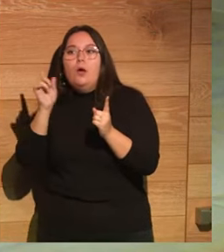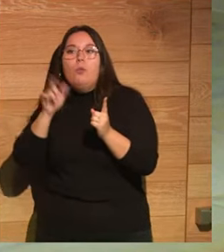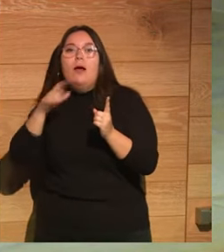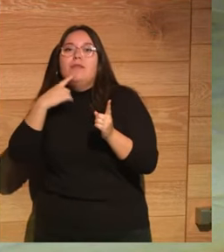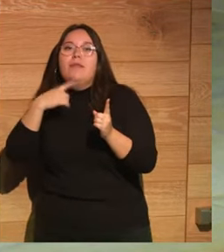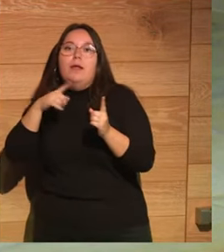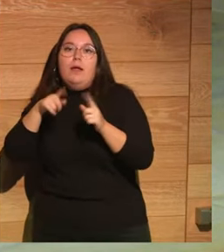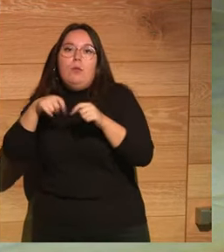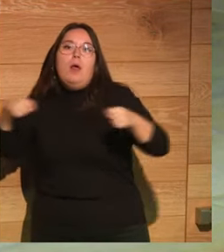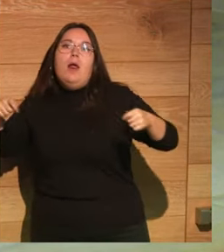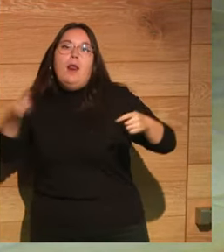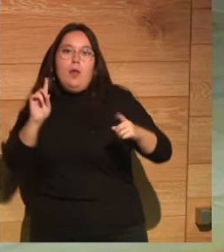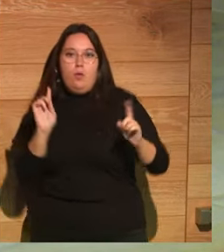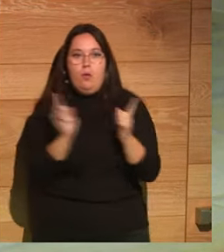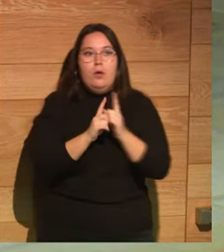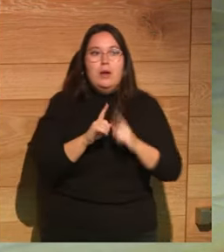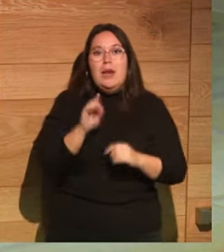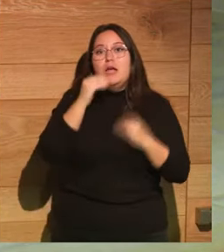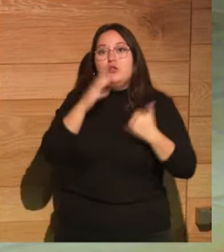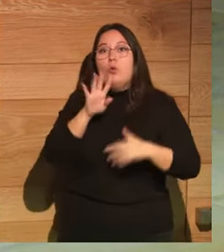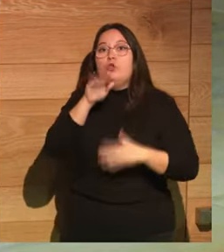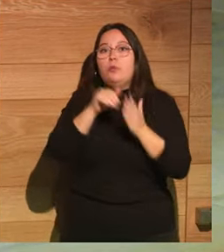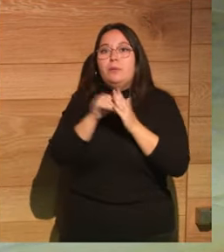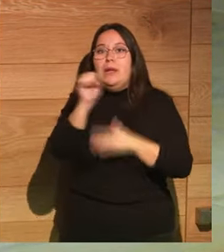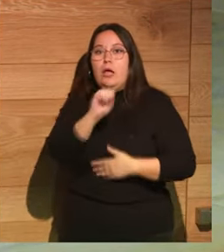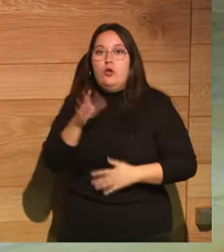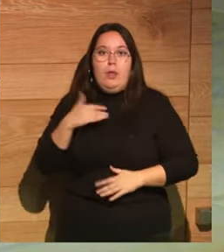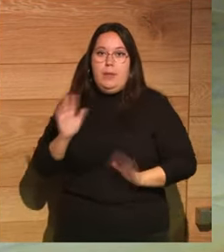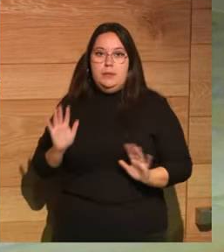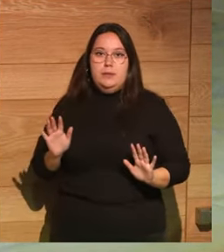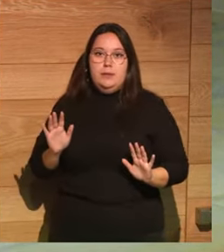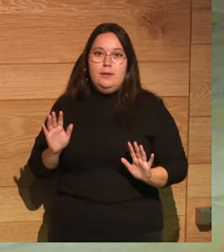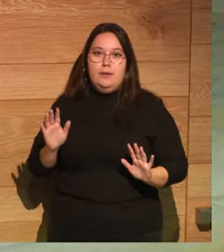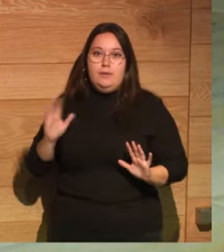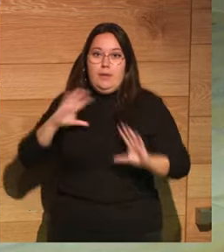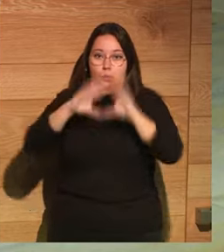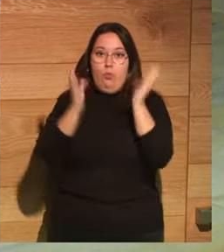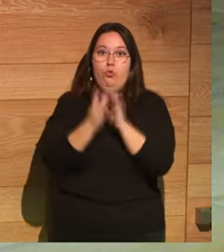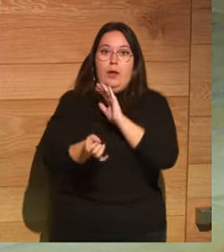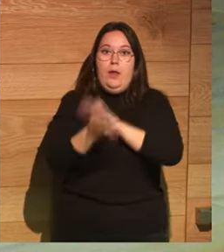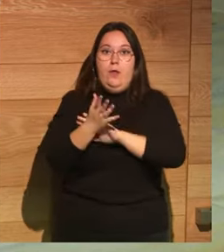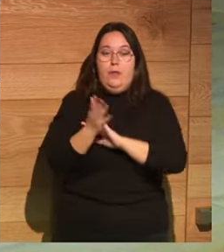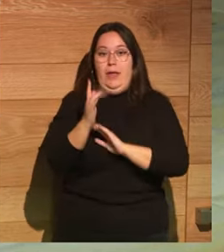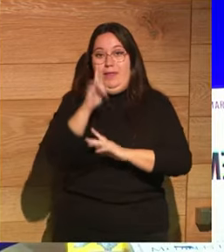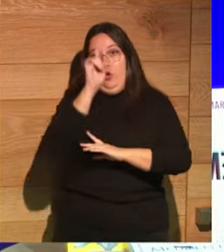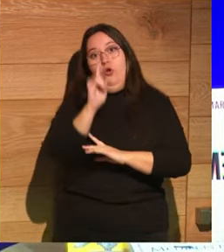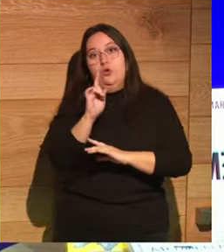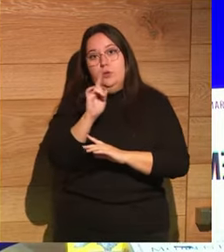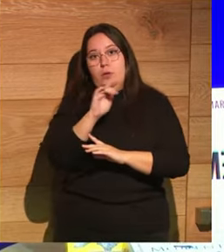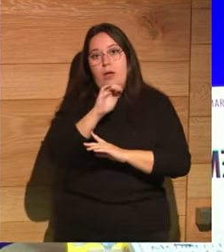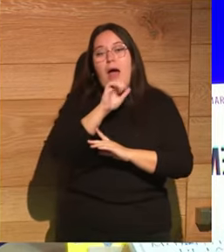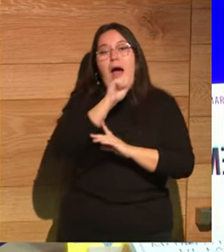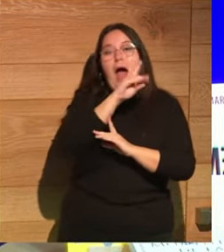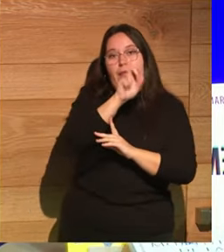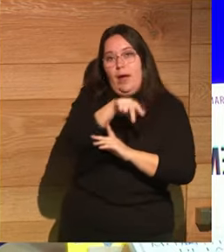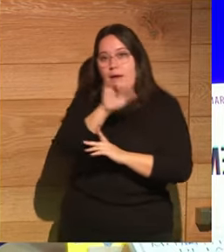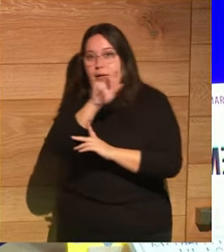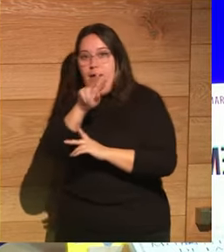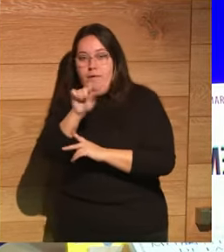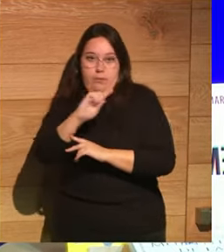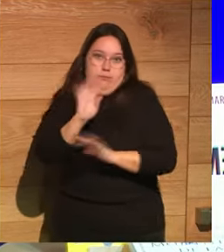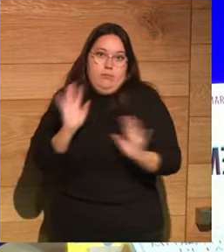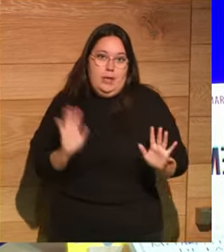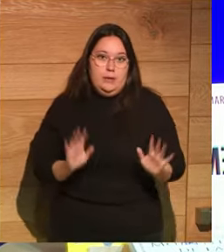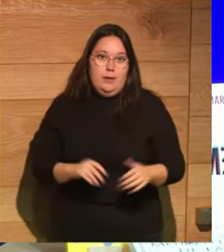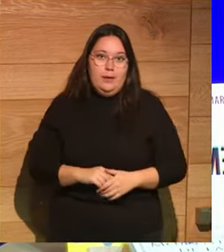tema creacionista de que el mundo tiene unos 4.000 años y no más desde la creación del mundo por Dios y Adán y Eva entonces te hacen pensar